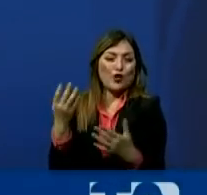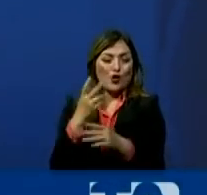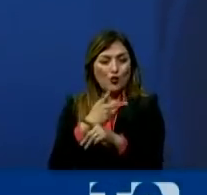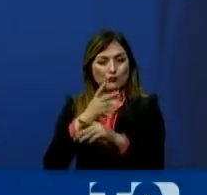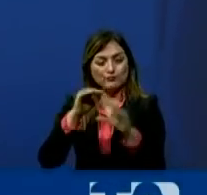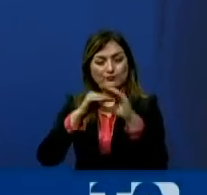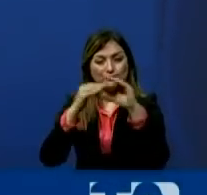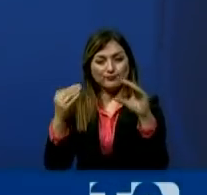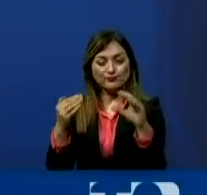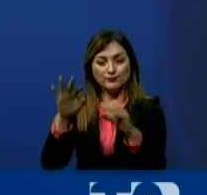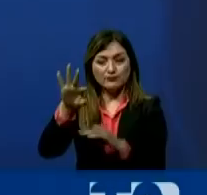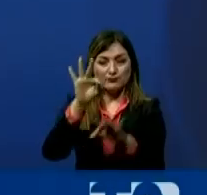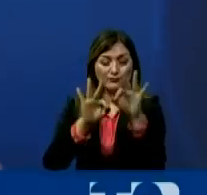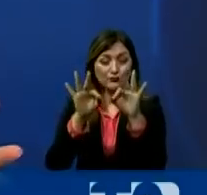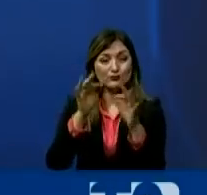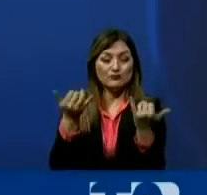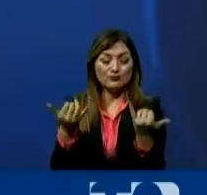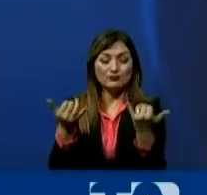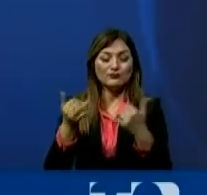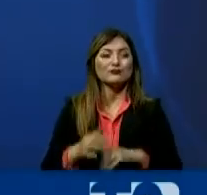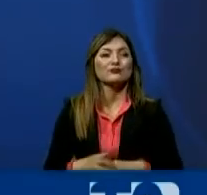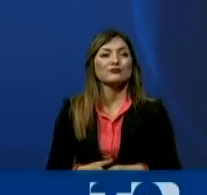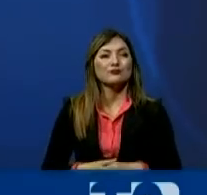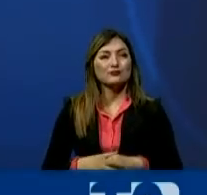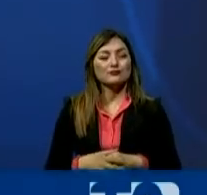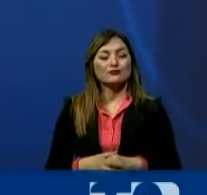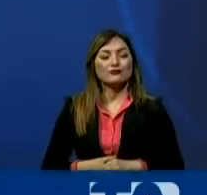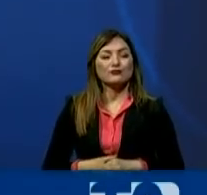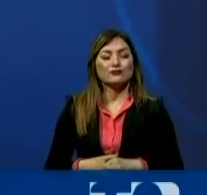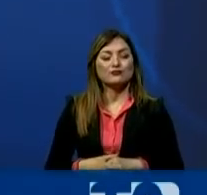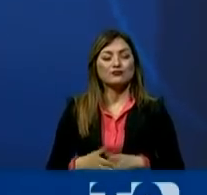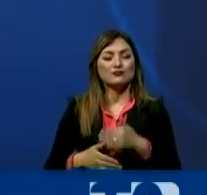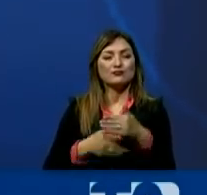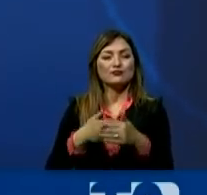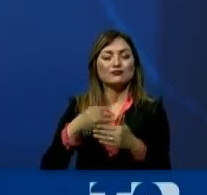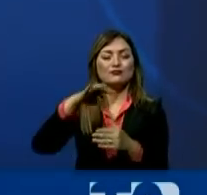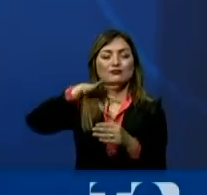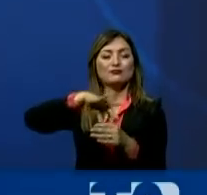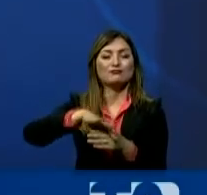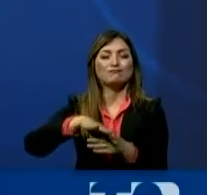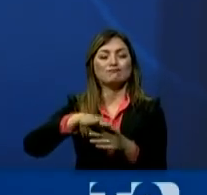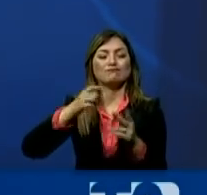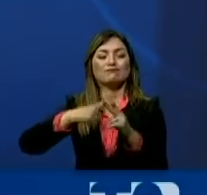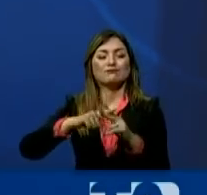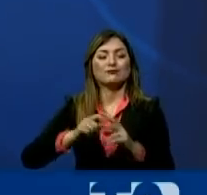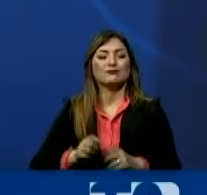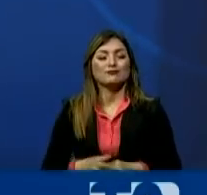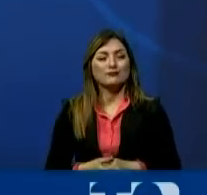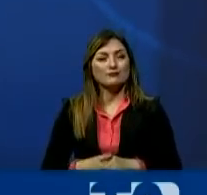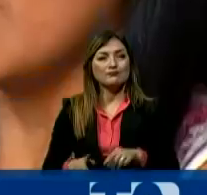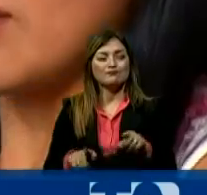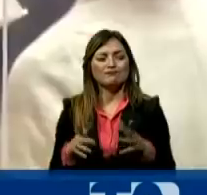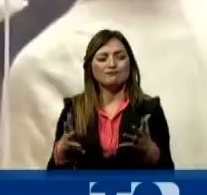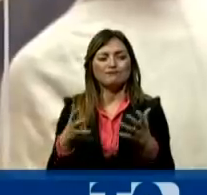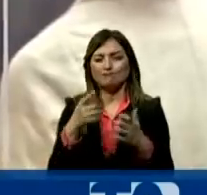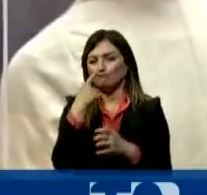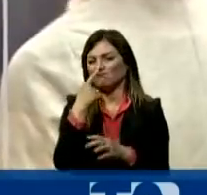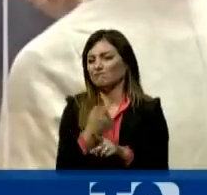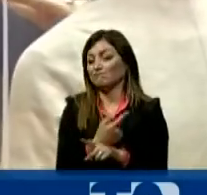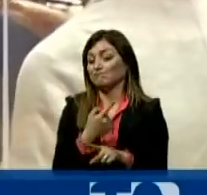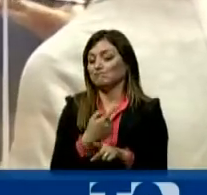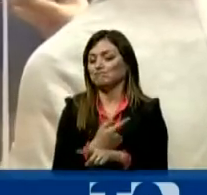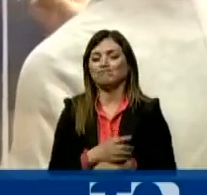Consejo Nacional Electoral. Hoy estamos ya entrando en una etapa electoral incluso. Y muchos están con esos